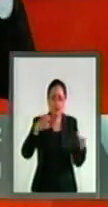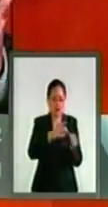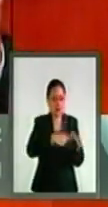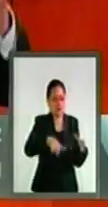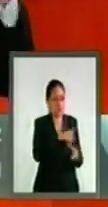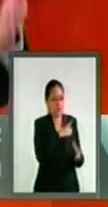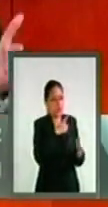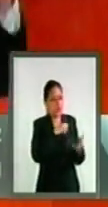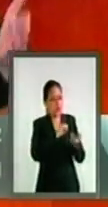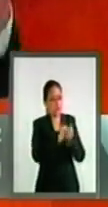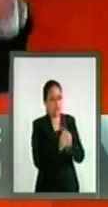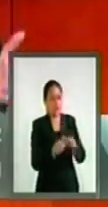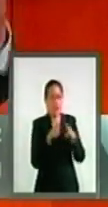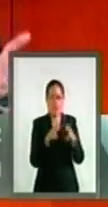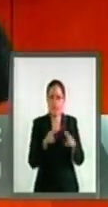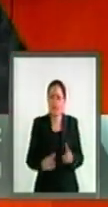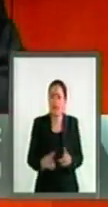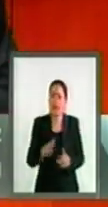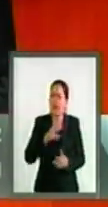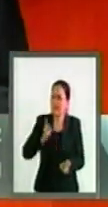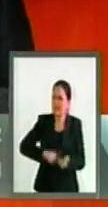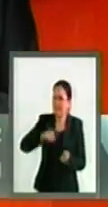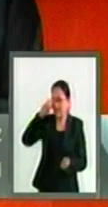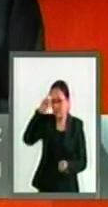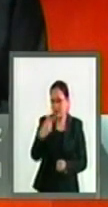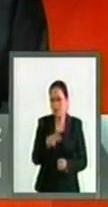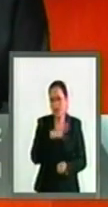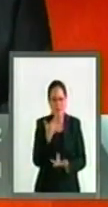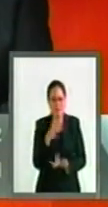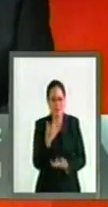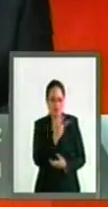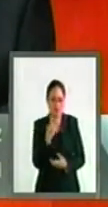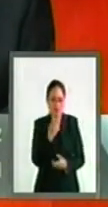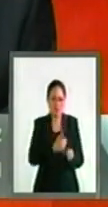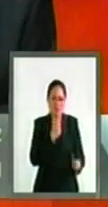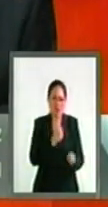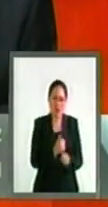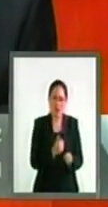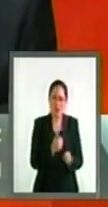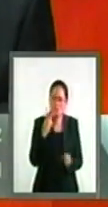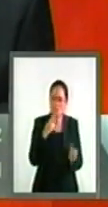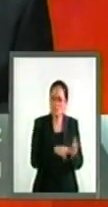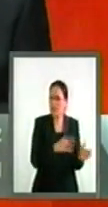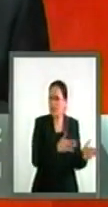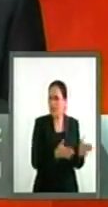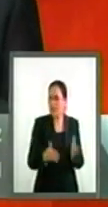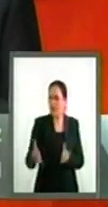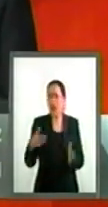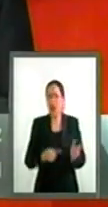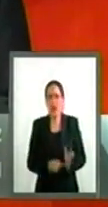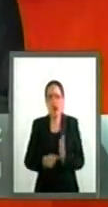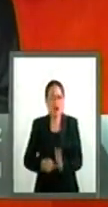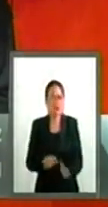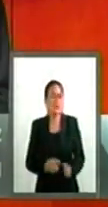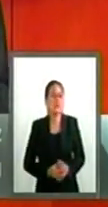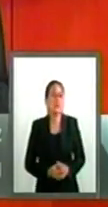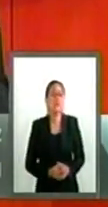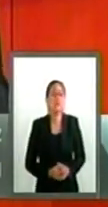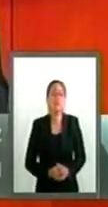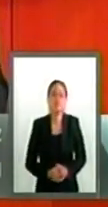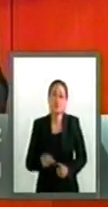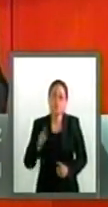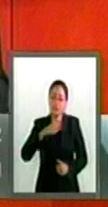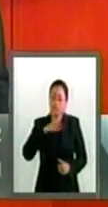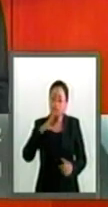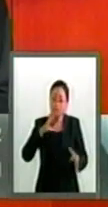más de dos siglos de vigencia en México. Determinar la permanencia en el servicio magisterial a partir de